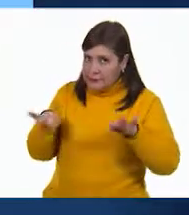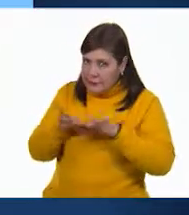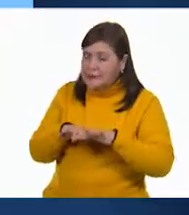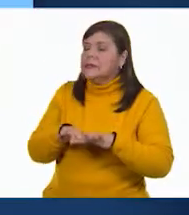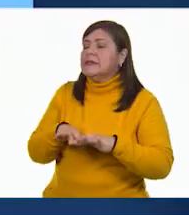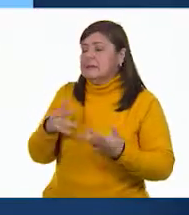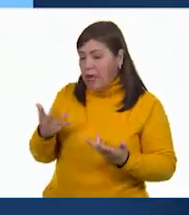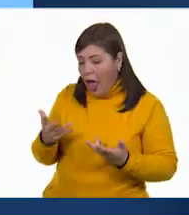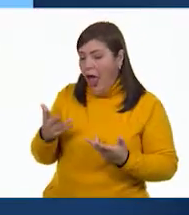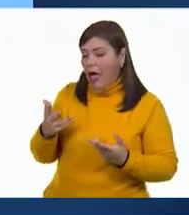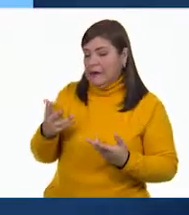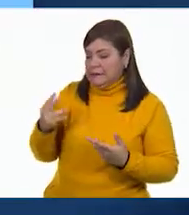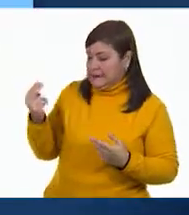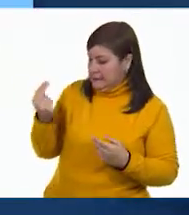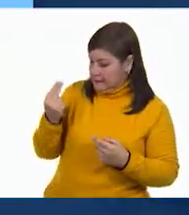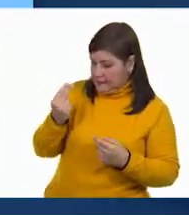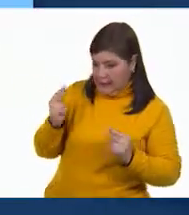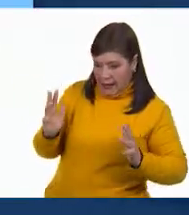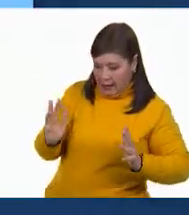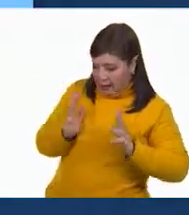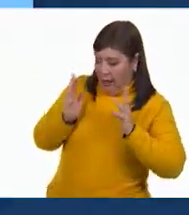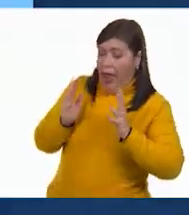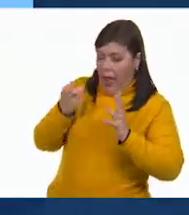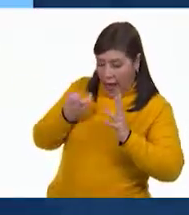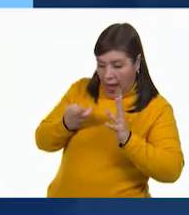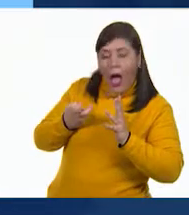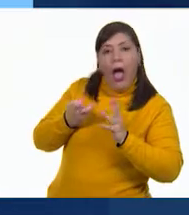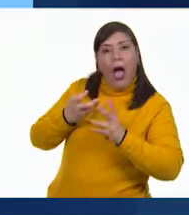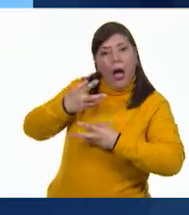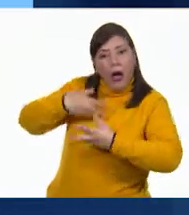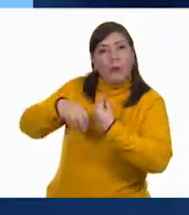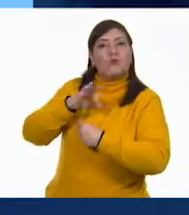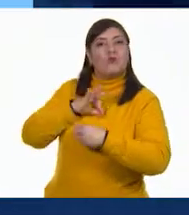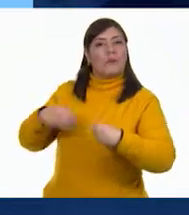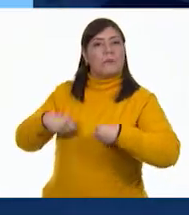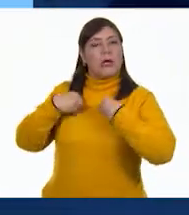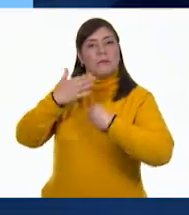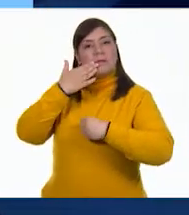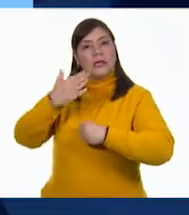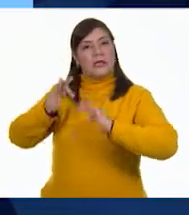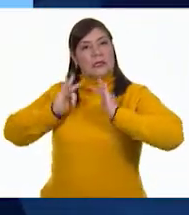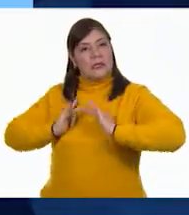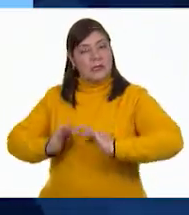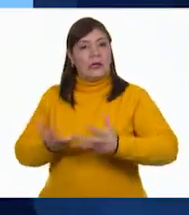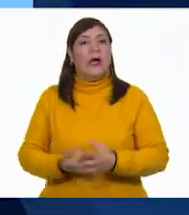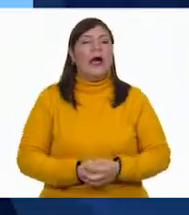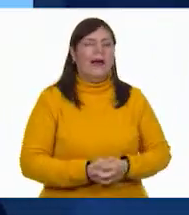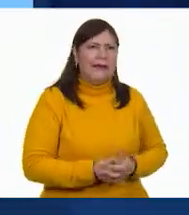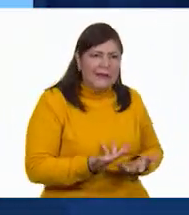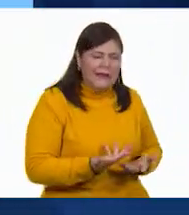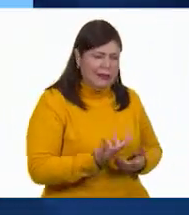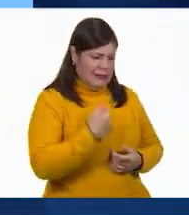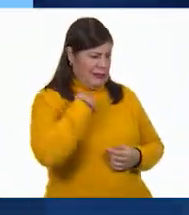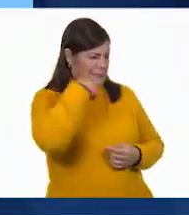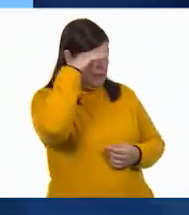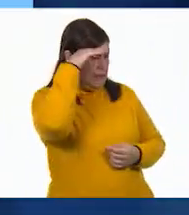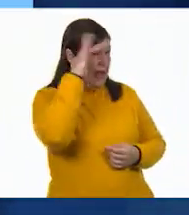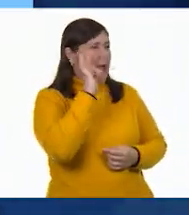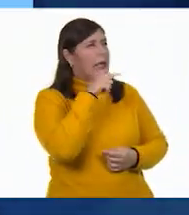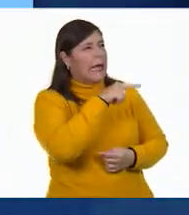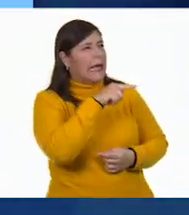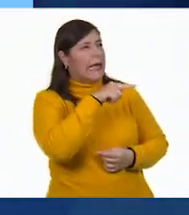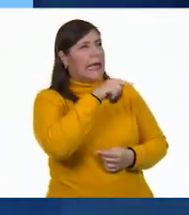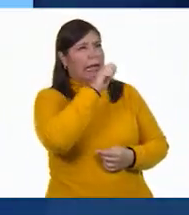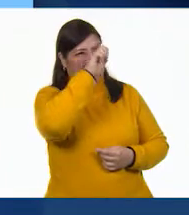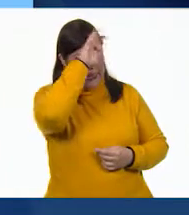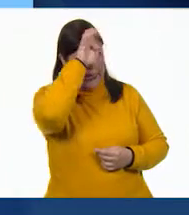Es indispensable para poder vivir la vida en bienestar. Me pregunto qué pasaría si un día Carola